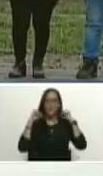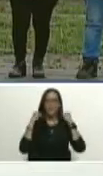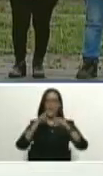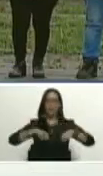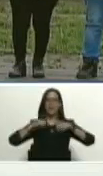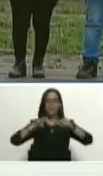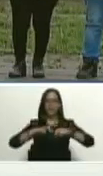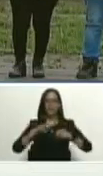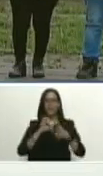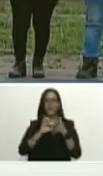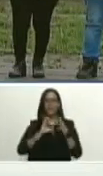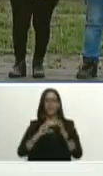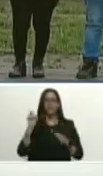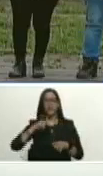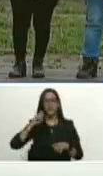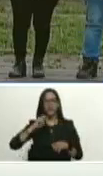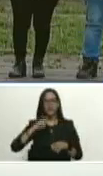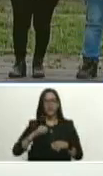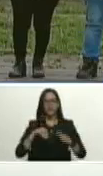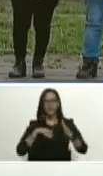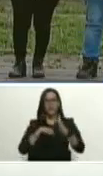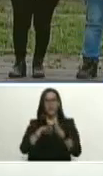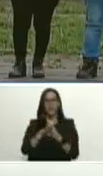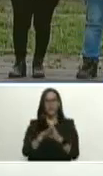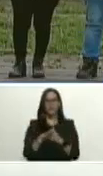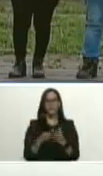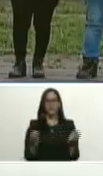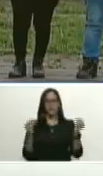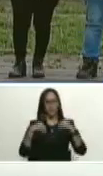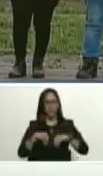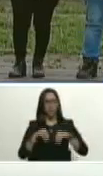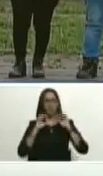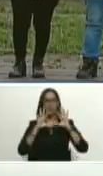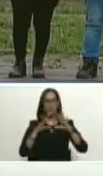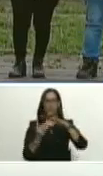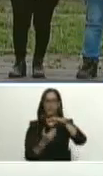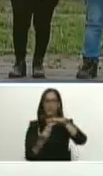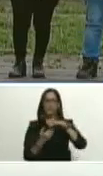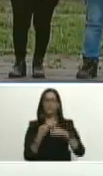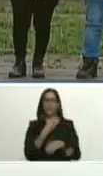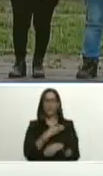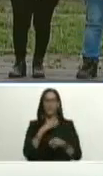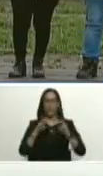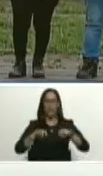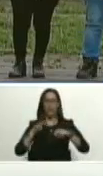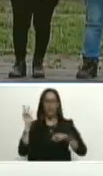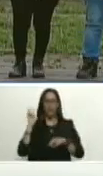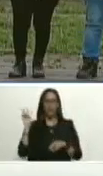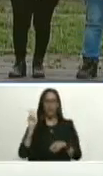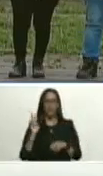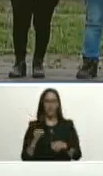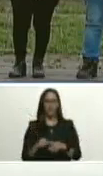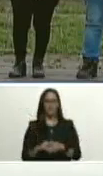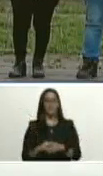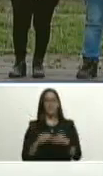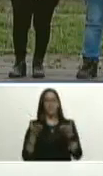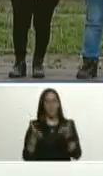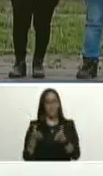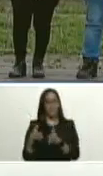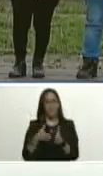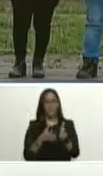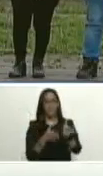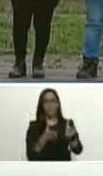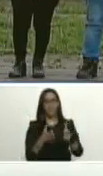necesarios y avanzar de manera armónica con los 10 vértices de la gran misión agro Venezuela ese es el camino